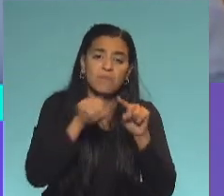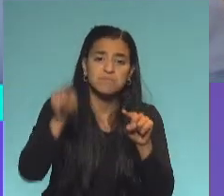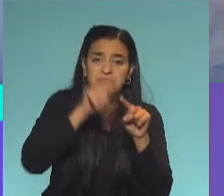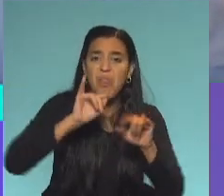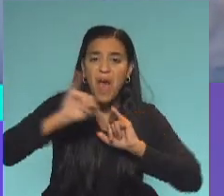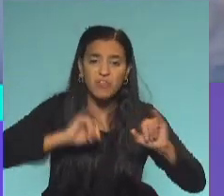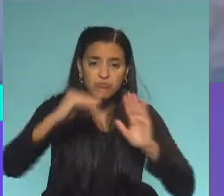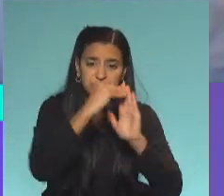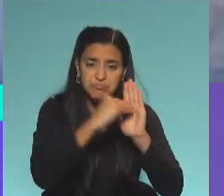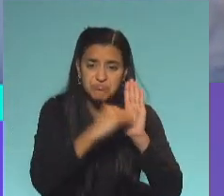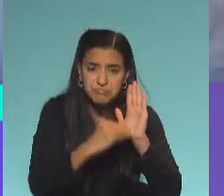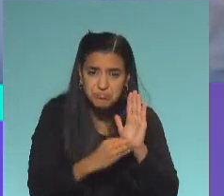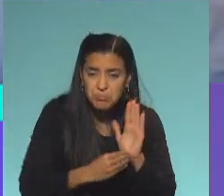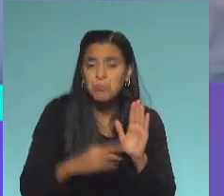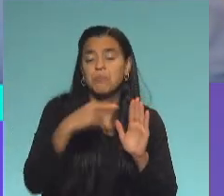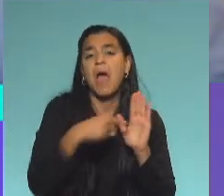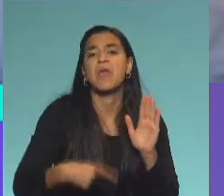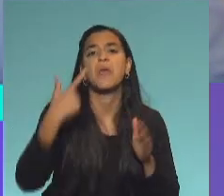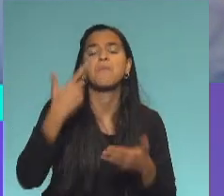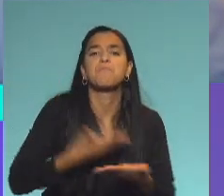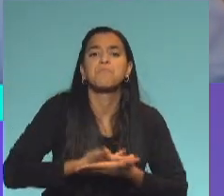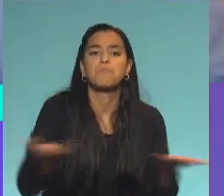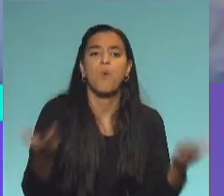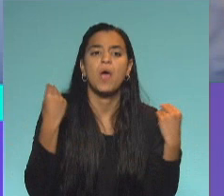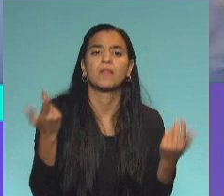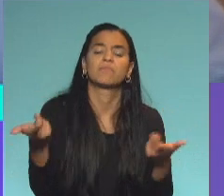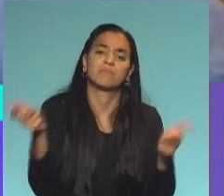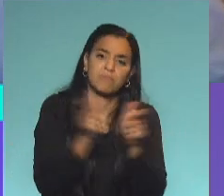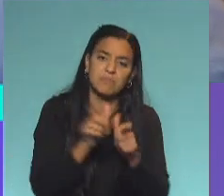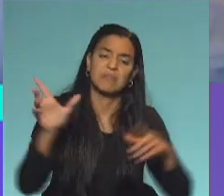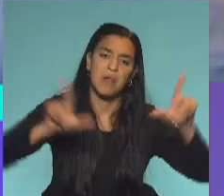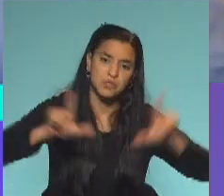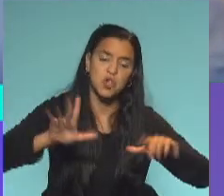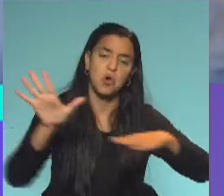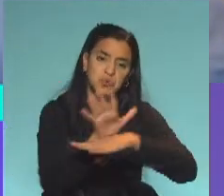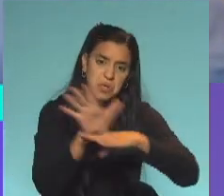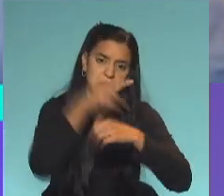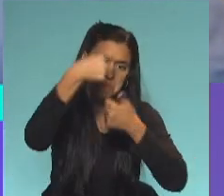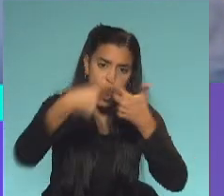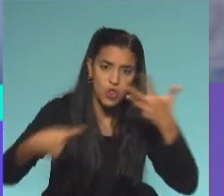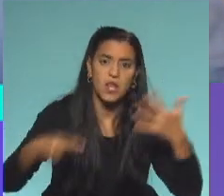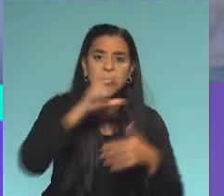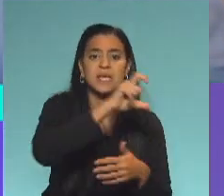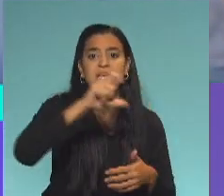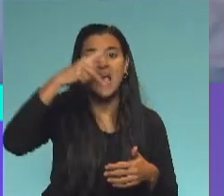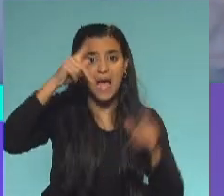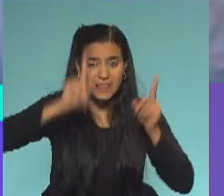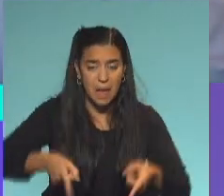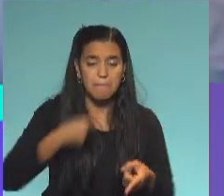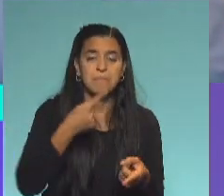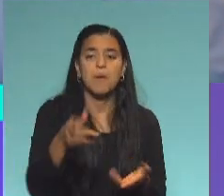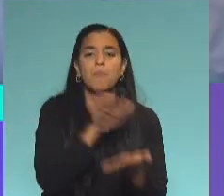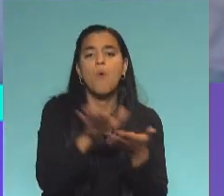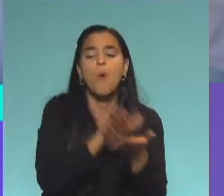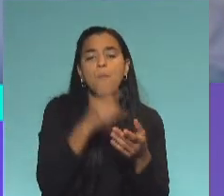poner tus datos y te ofrece un montón de producciones de televisión, de cine y también nuevos contenidos del CSK. Nuevos contenidos